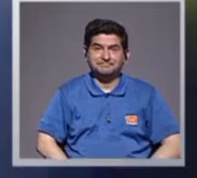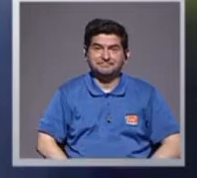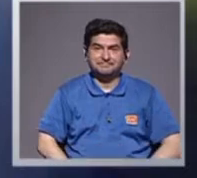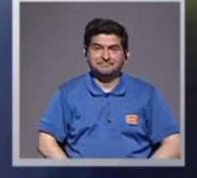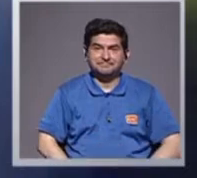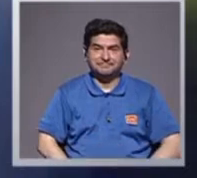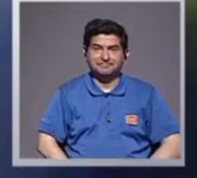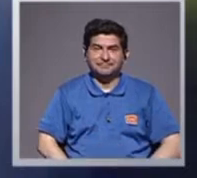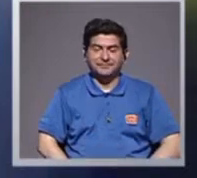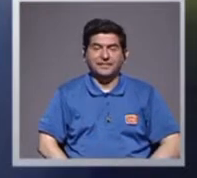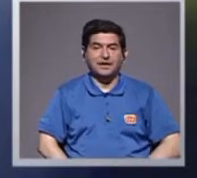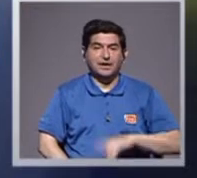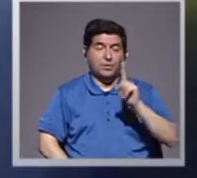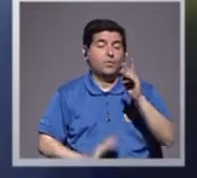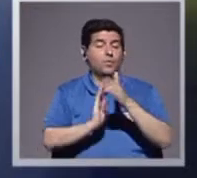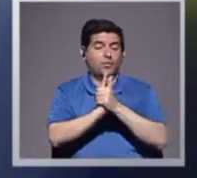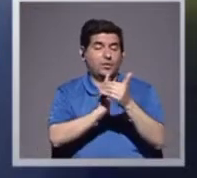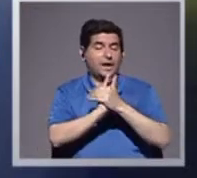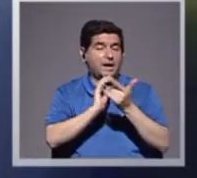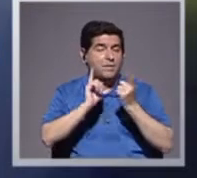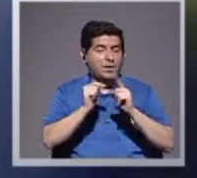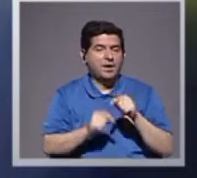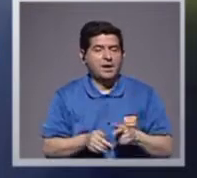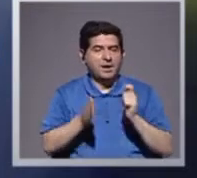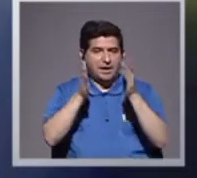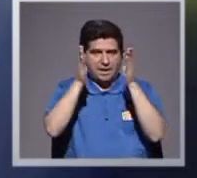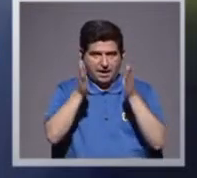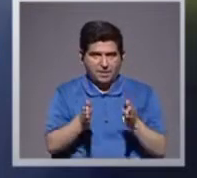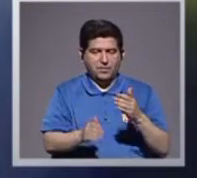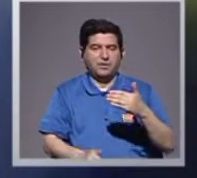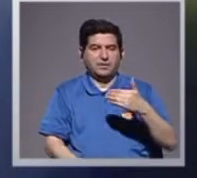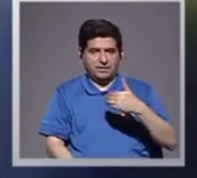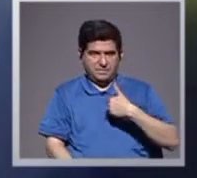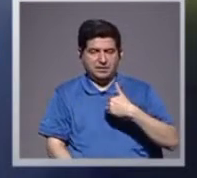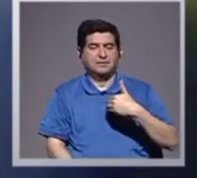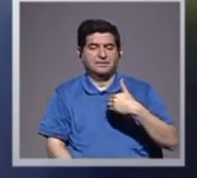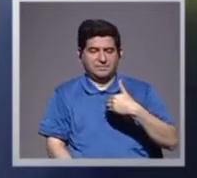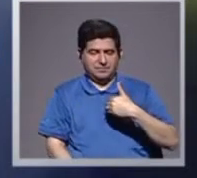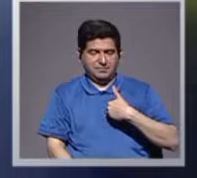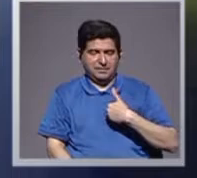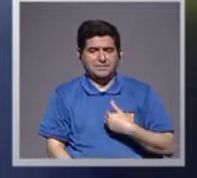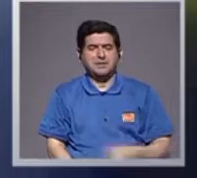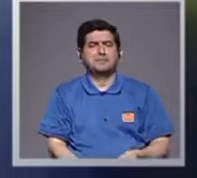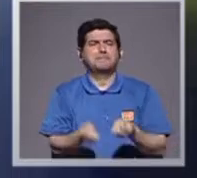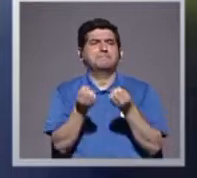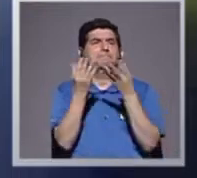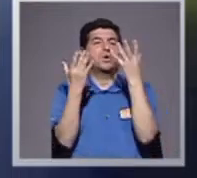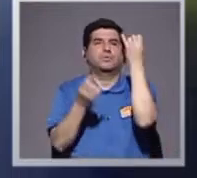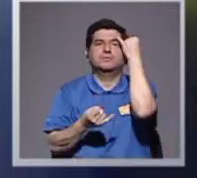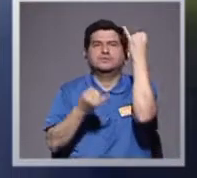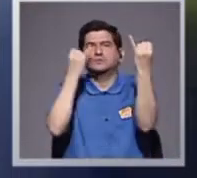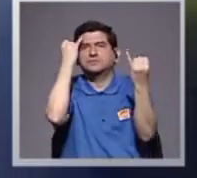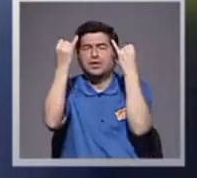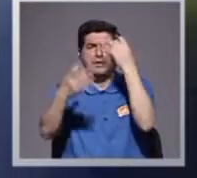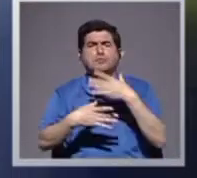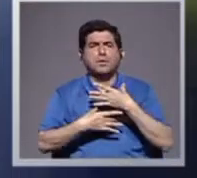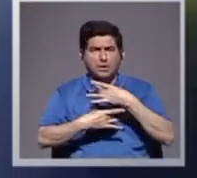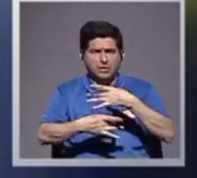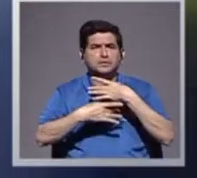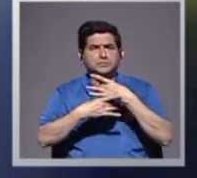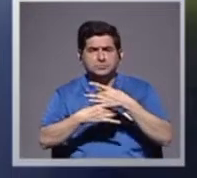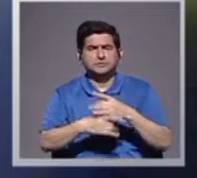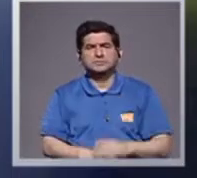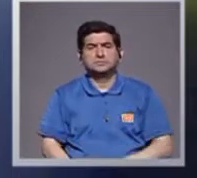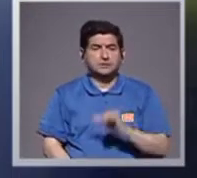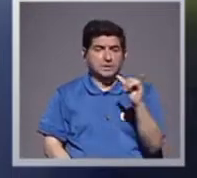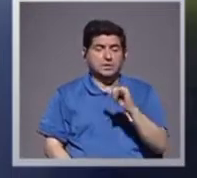Una de las virtudes es que ese abogado tiene muchas ideas interesantes y muchas